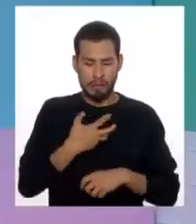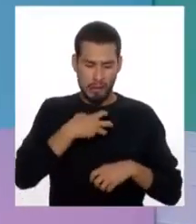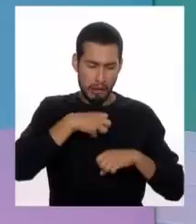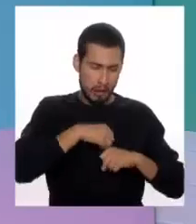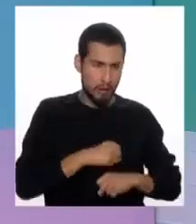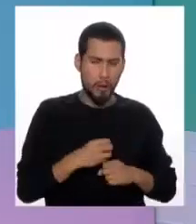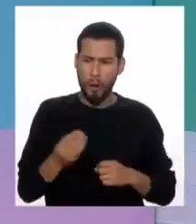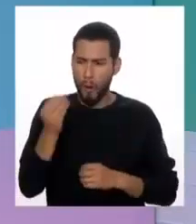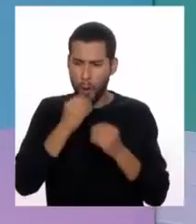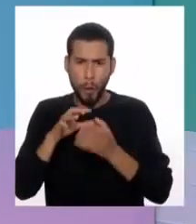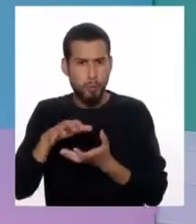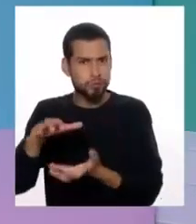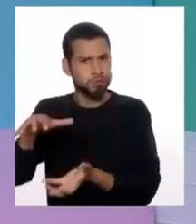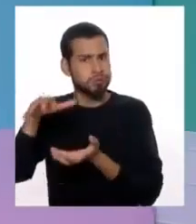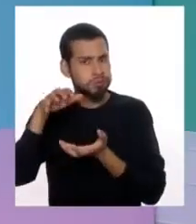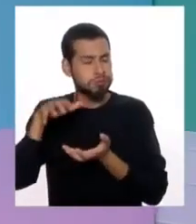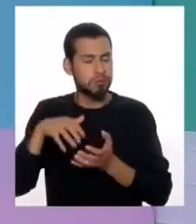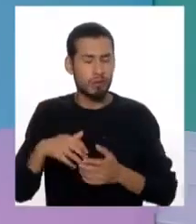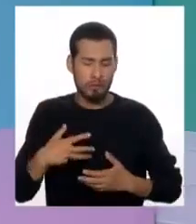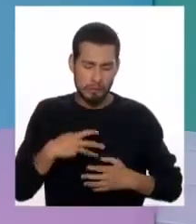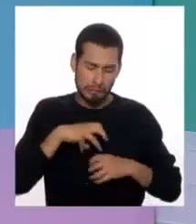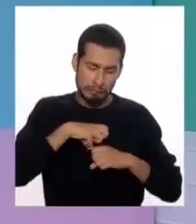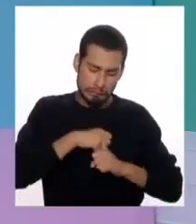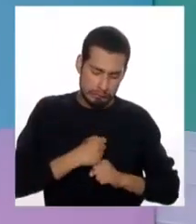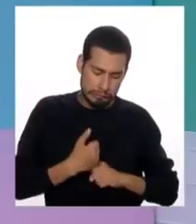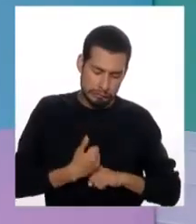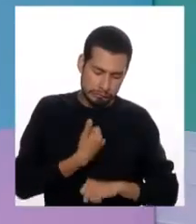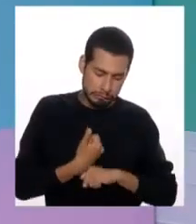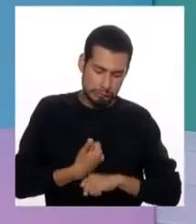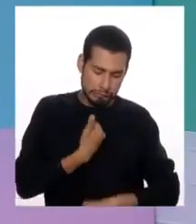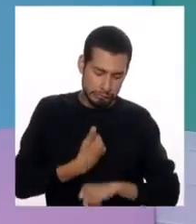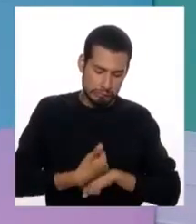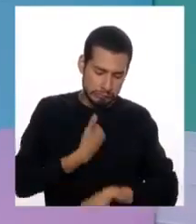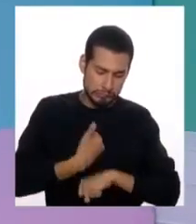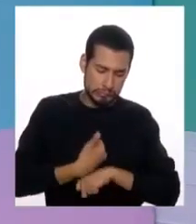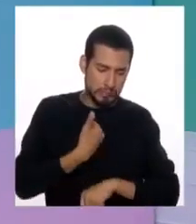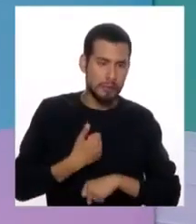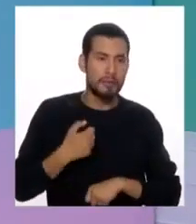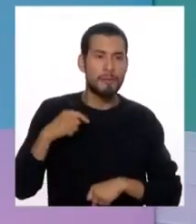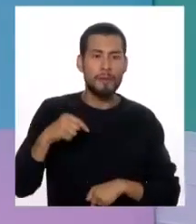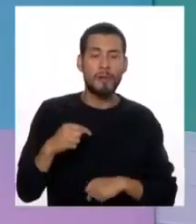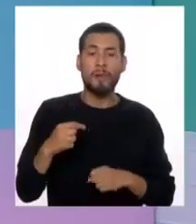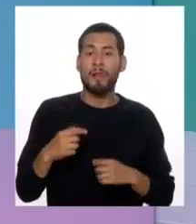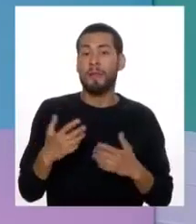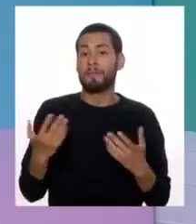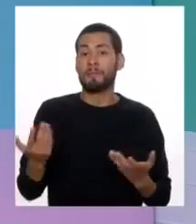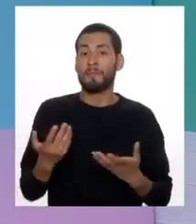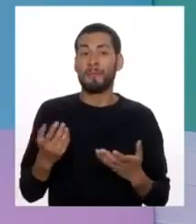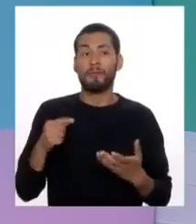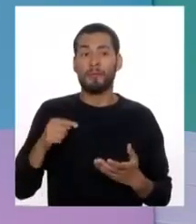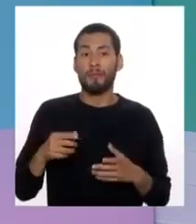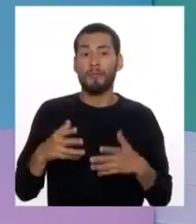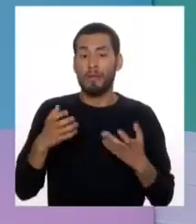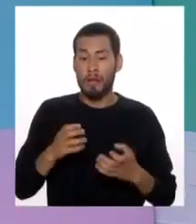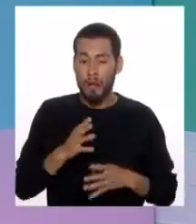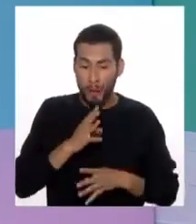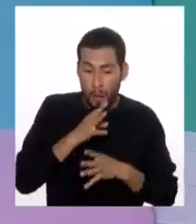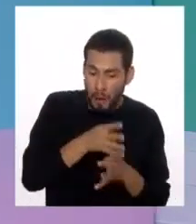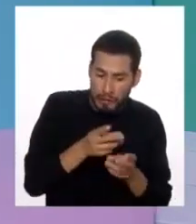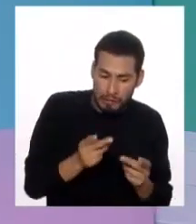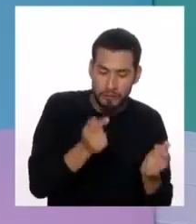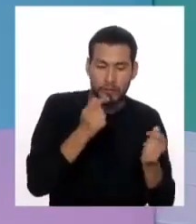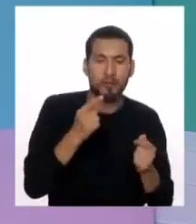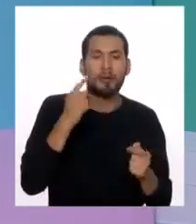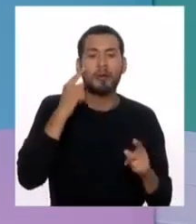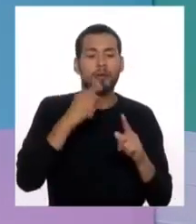haber comido en exceso. Y en ese momento un deseo inmediato de poder vomitar para que